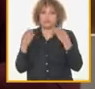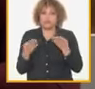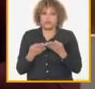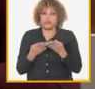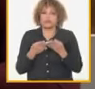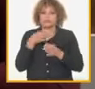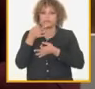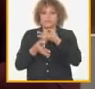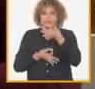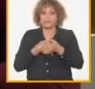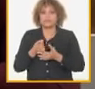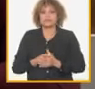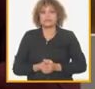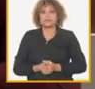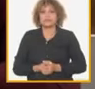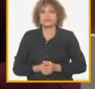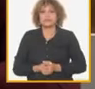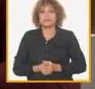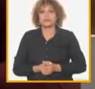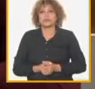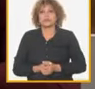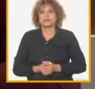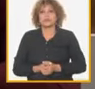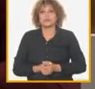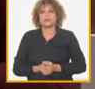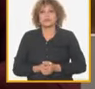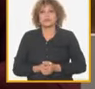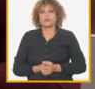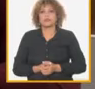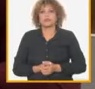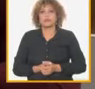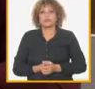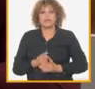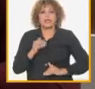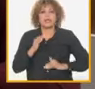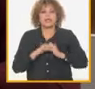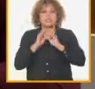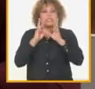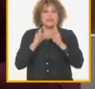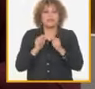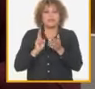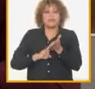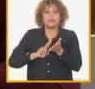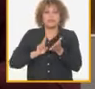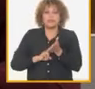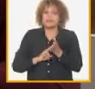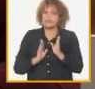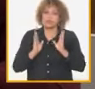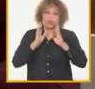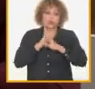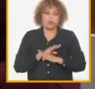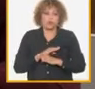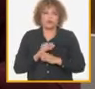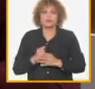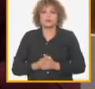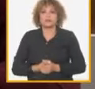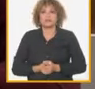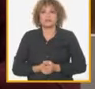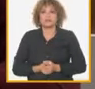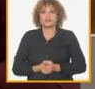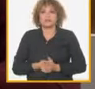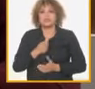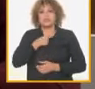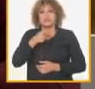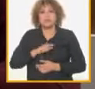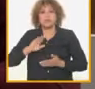y cuando hablamos del estado de la militancia siempre decimos que no hay meta en la cifra de militantes si hay que decrecer con militantes en un